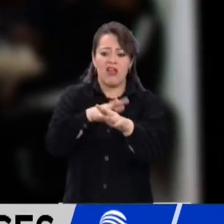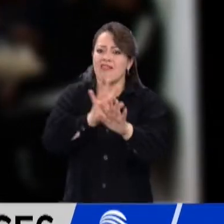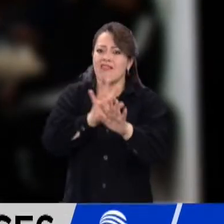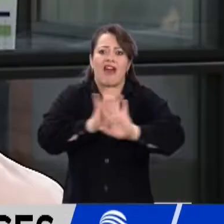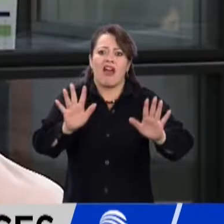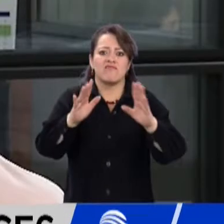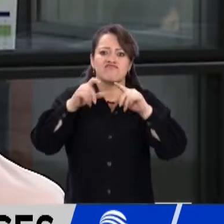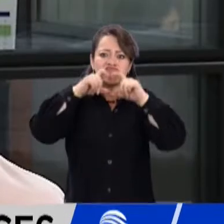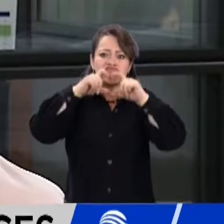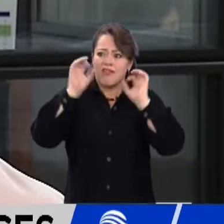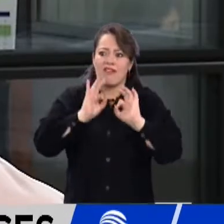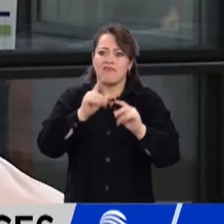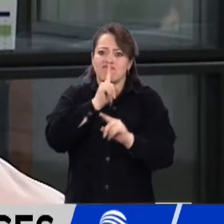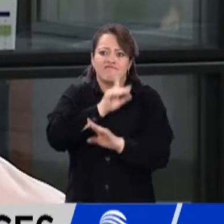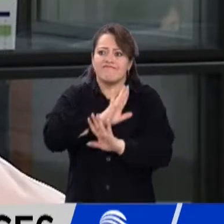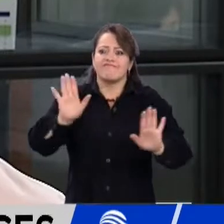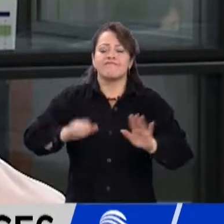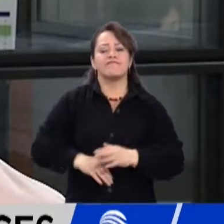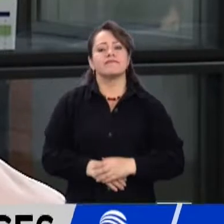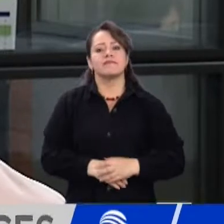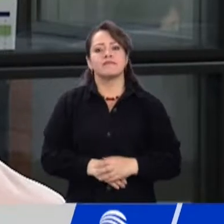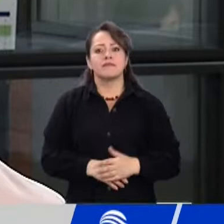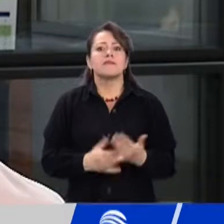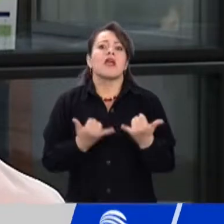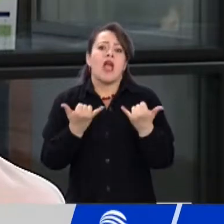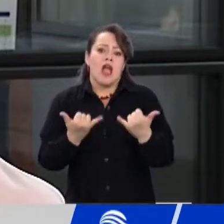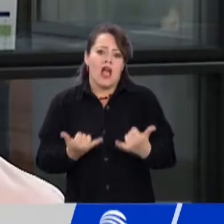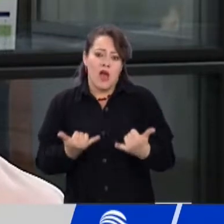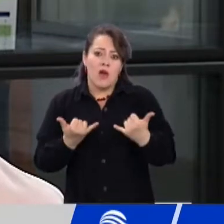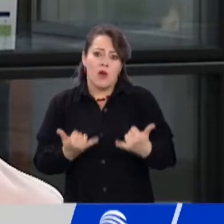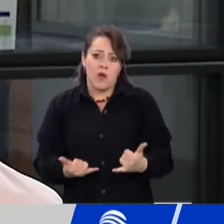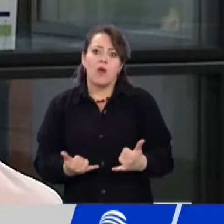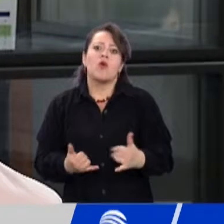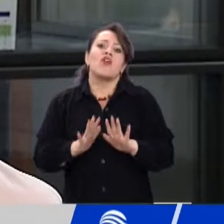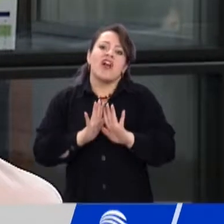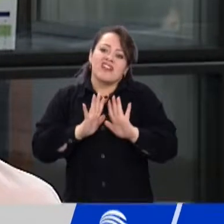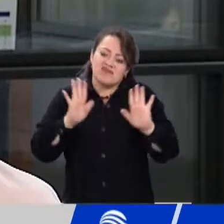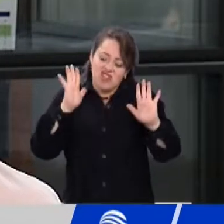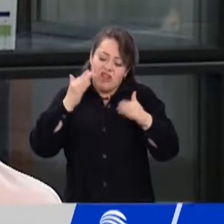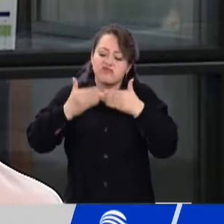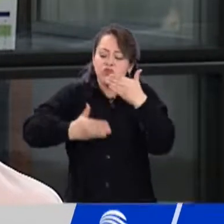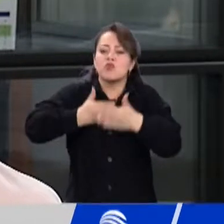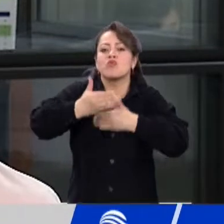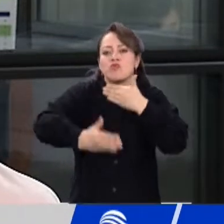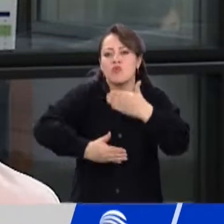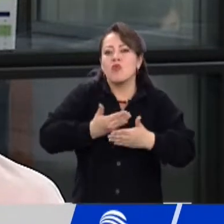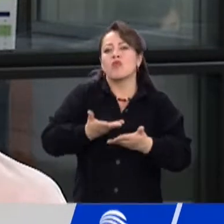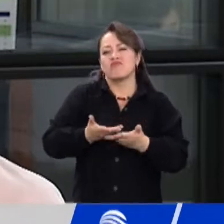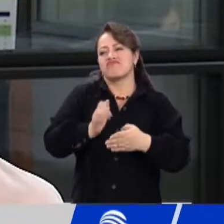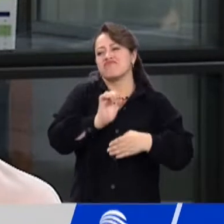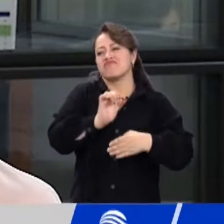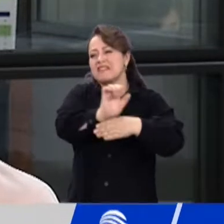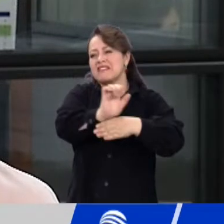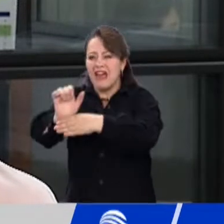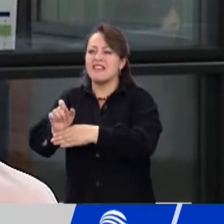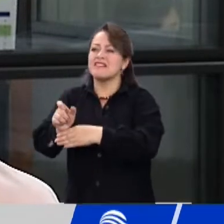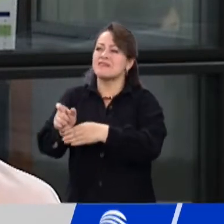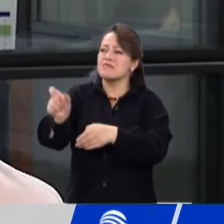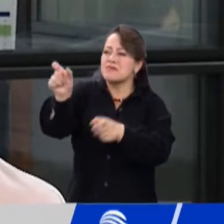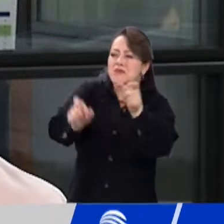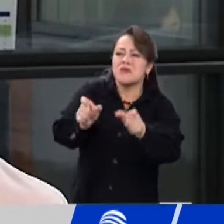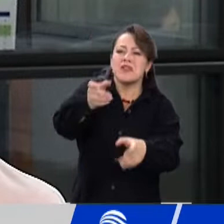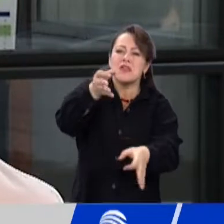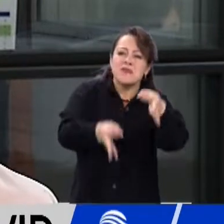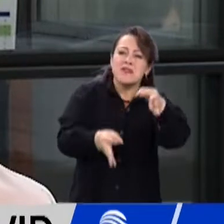las audiencias. Por ahora estamos teniendo alguna forma de entregarles estos elementos, pero le pedimos a las entidades que los provean también